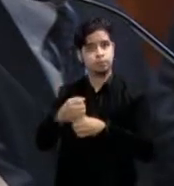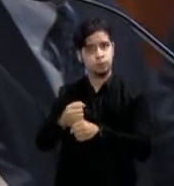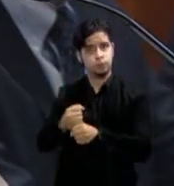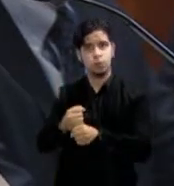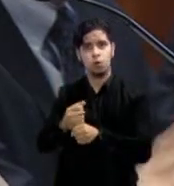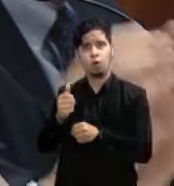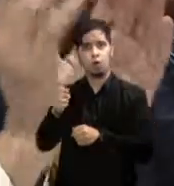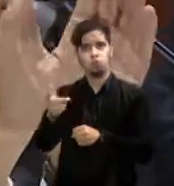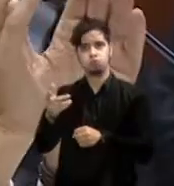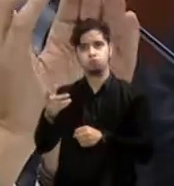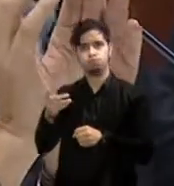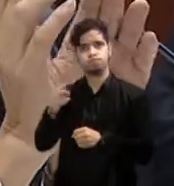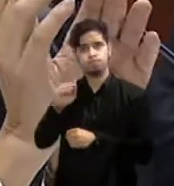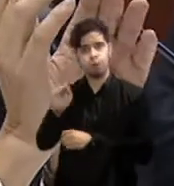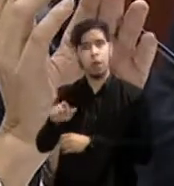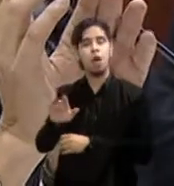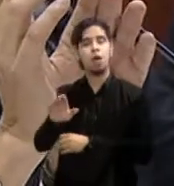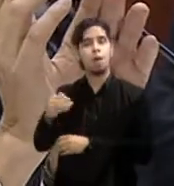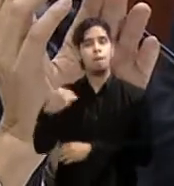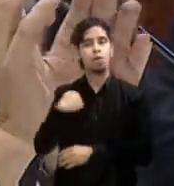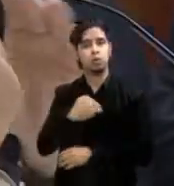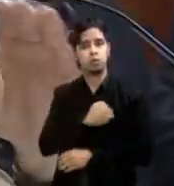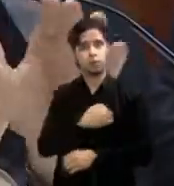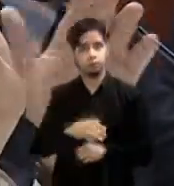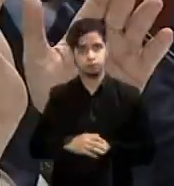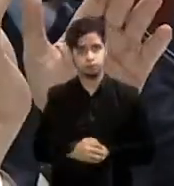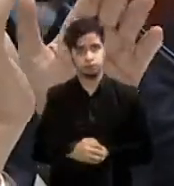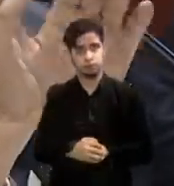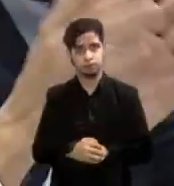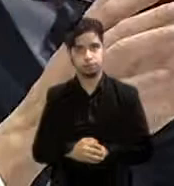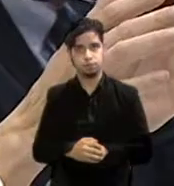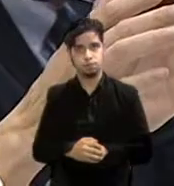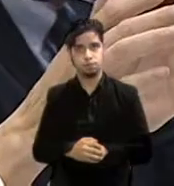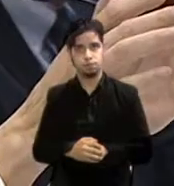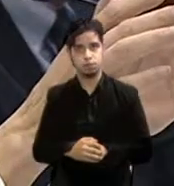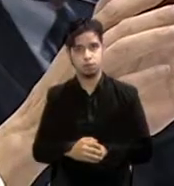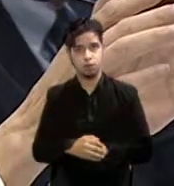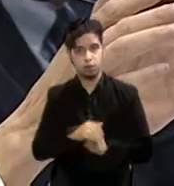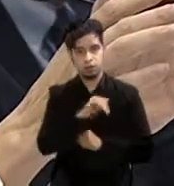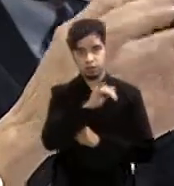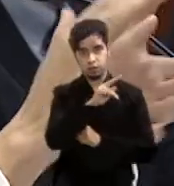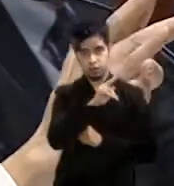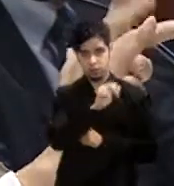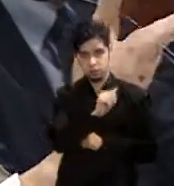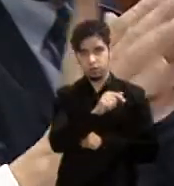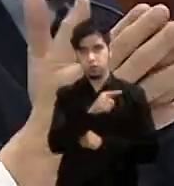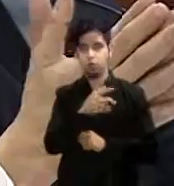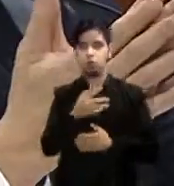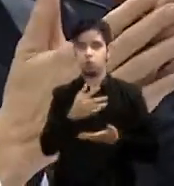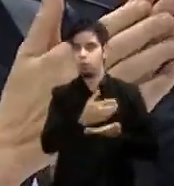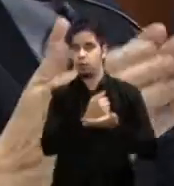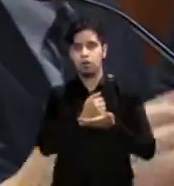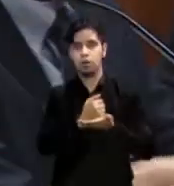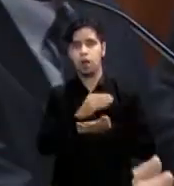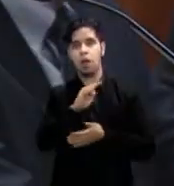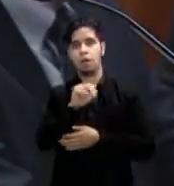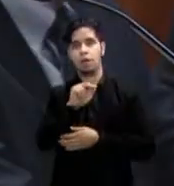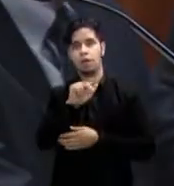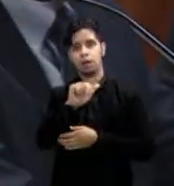municipal, donde el impuesto sobre venta, el IVA, se siga cobrando a través de la banca, Hacienda no tenga acceso.